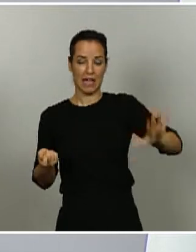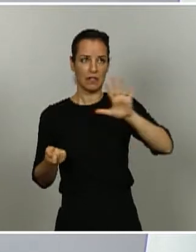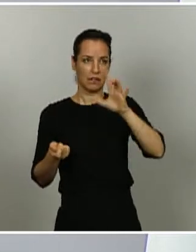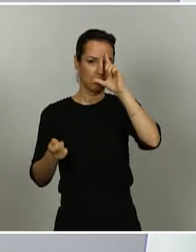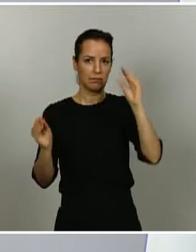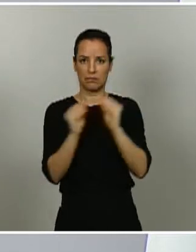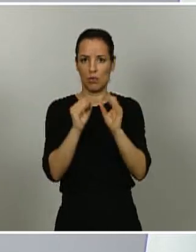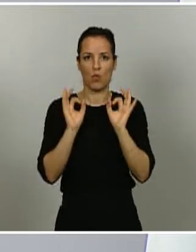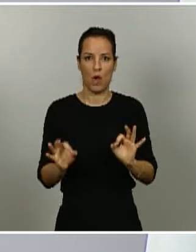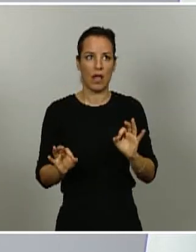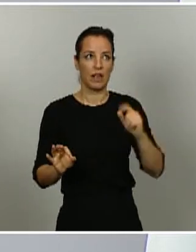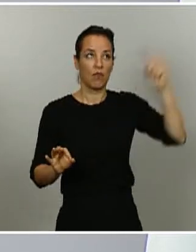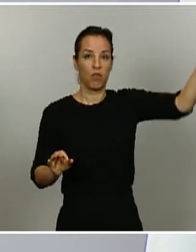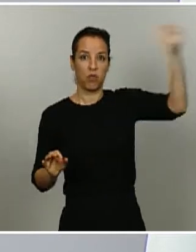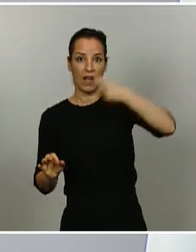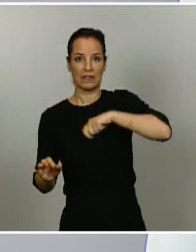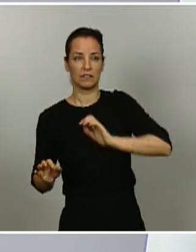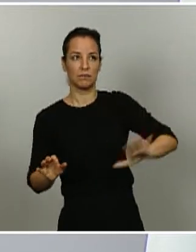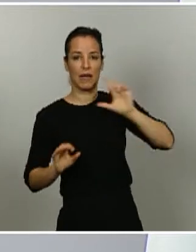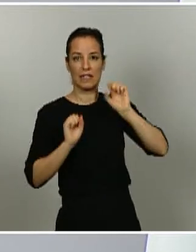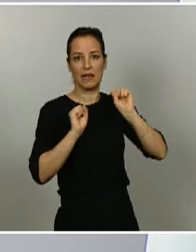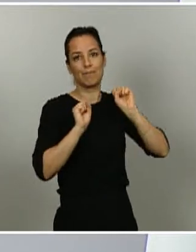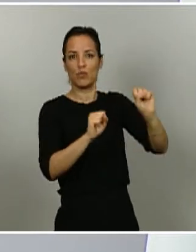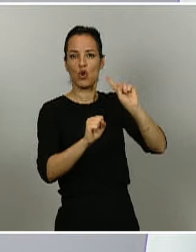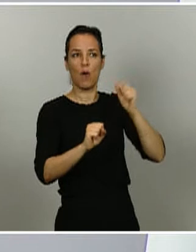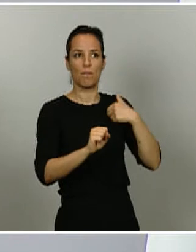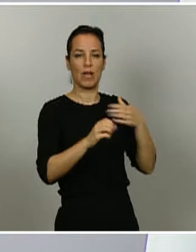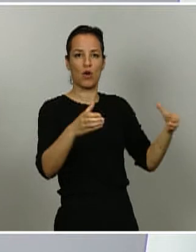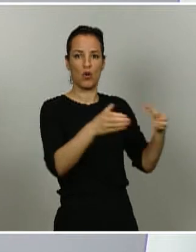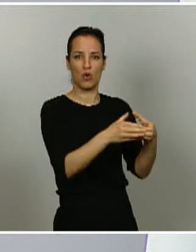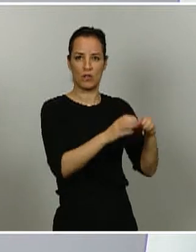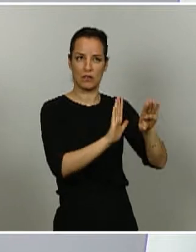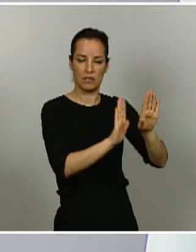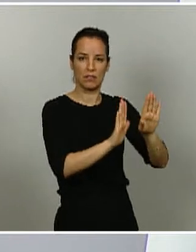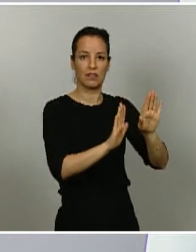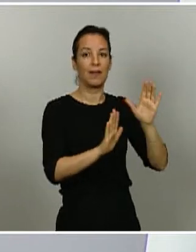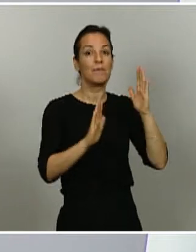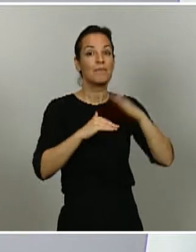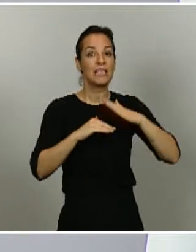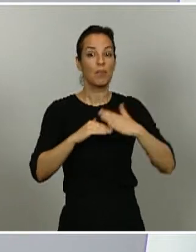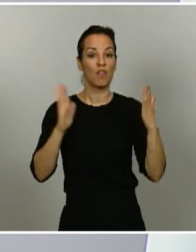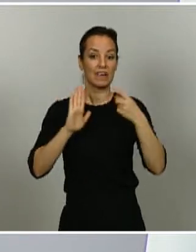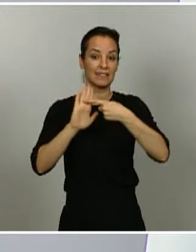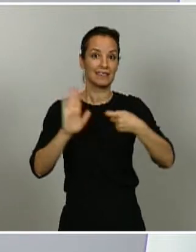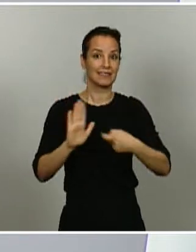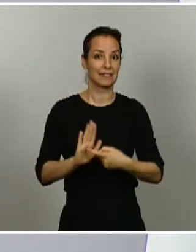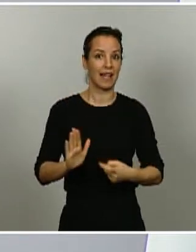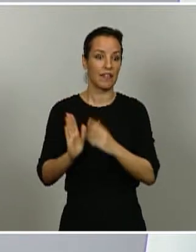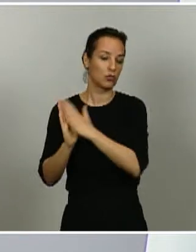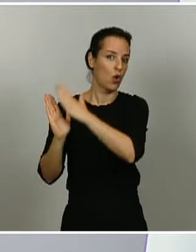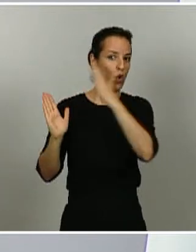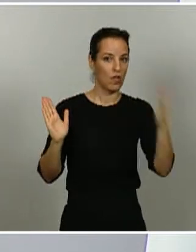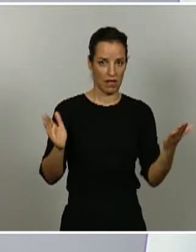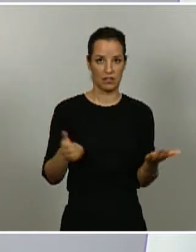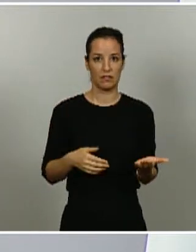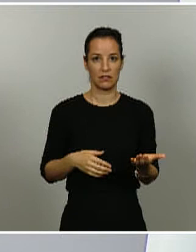la decisión de cuarentenar al menos durante toda la fase de esa escalada a aquellos ciudadanos que decidan venir a nuestro país con las excepciones